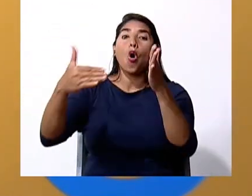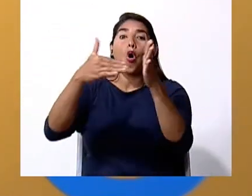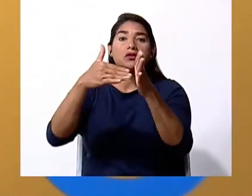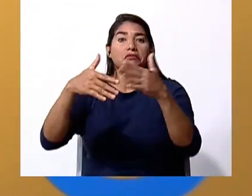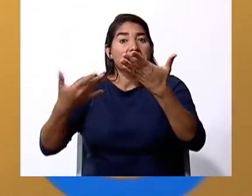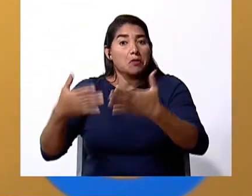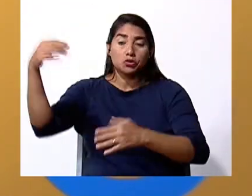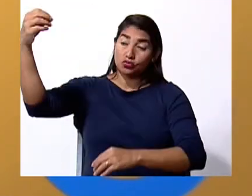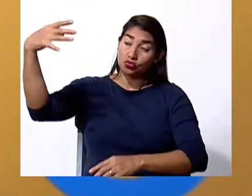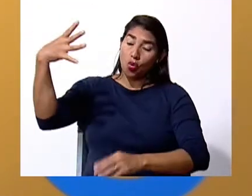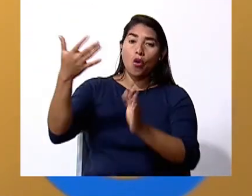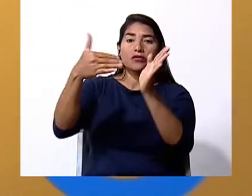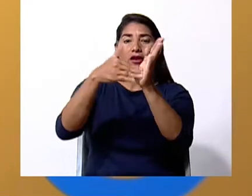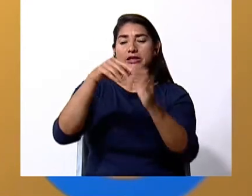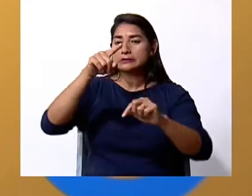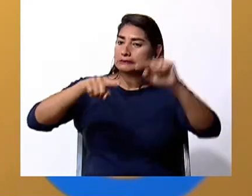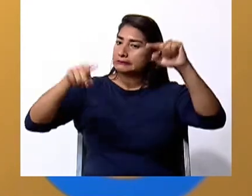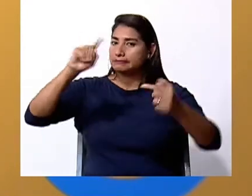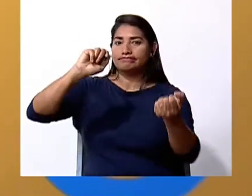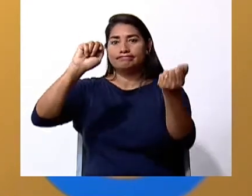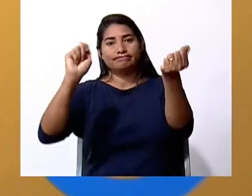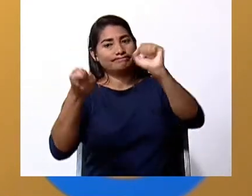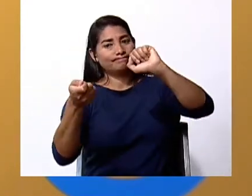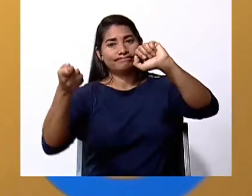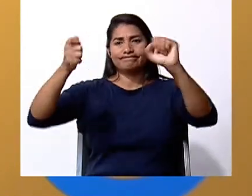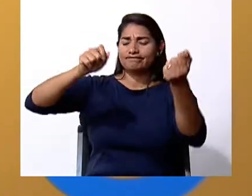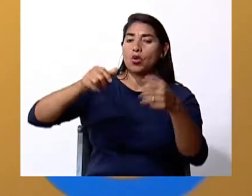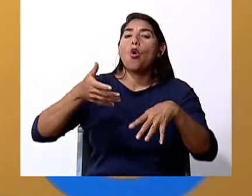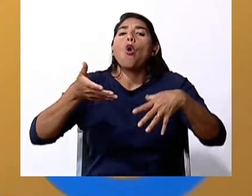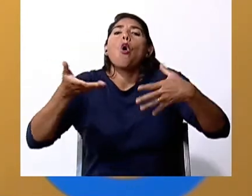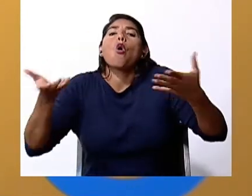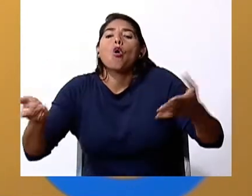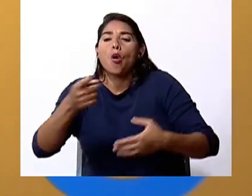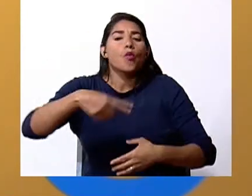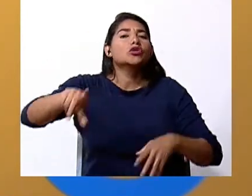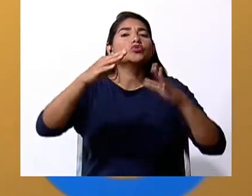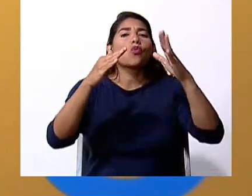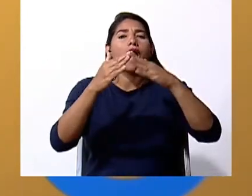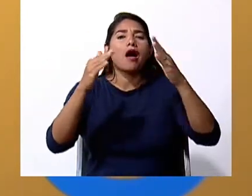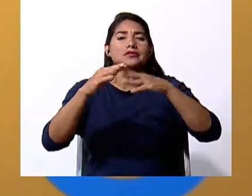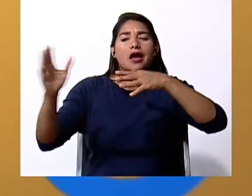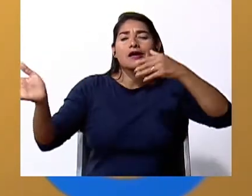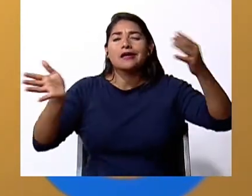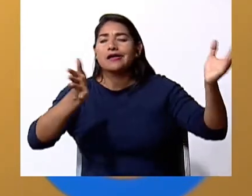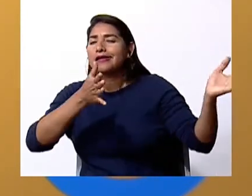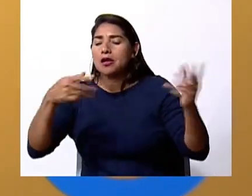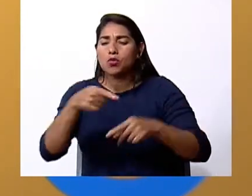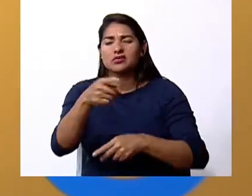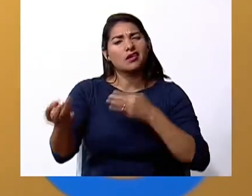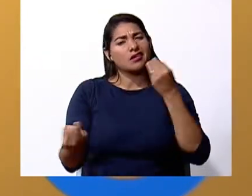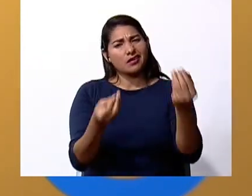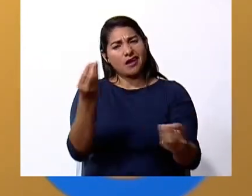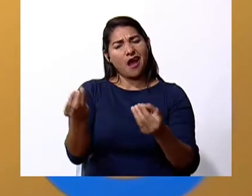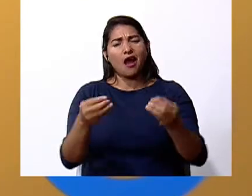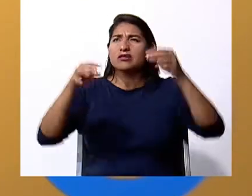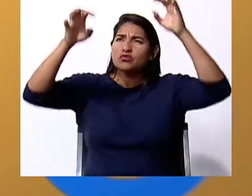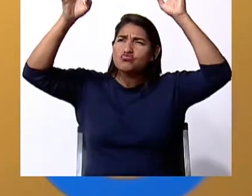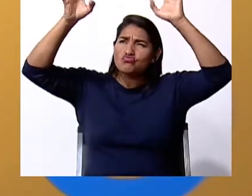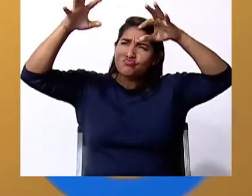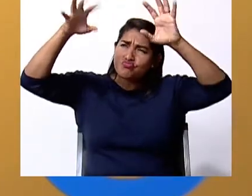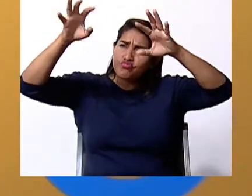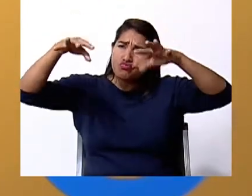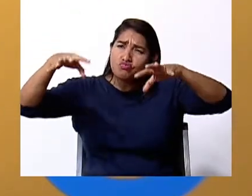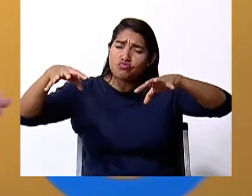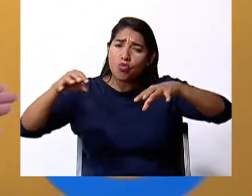salir el sol. Igual, ¿verdad? Que yo les preguntaba, ¿cómo está el tiempo allá en casa? ¿Qué hacen ustedes cuando está lloviendo?